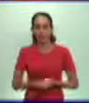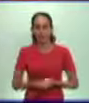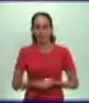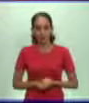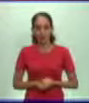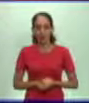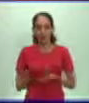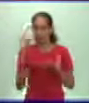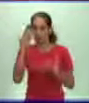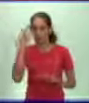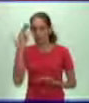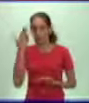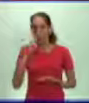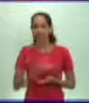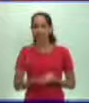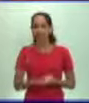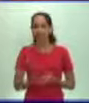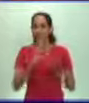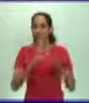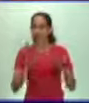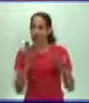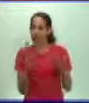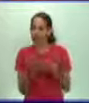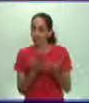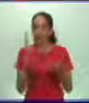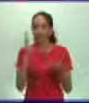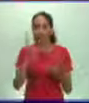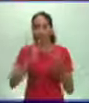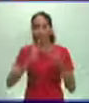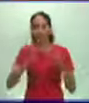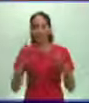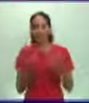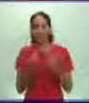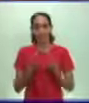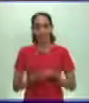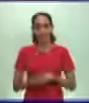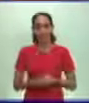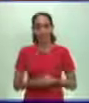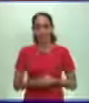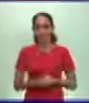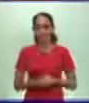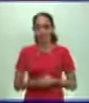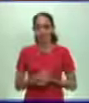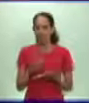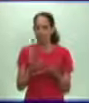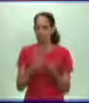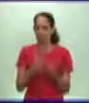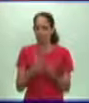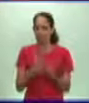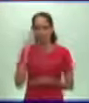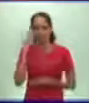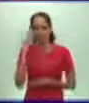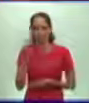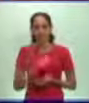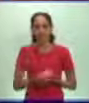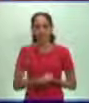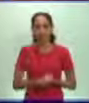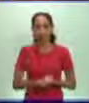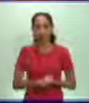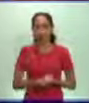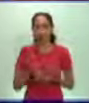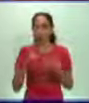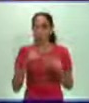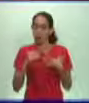muchísimas gracias. A la familia que se mantuvo en sintonía con nuestros espacios, con nuestras clases, muchísimas gracias. Entonces, muchachos, te deseo